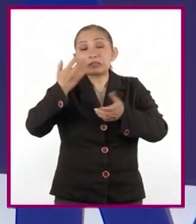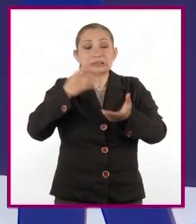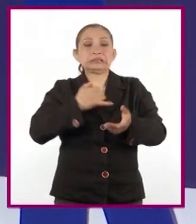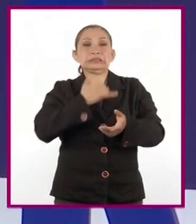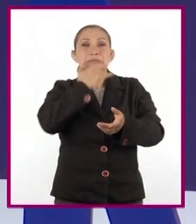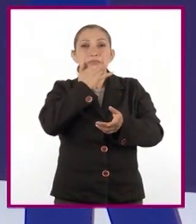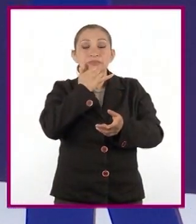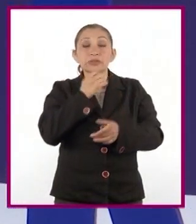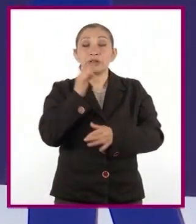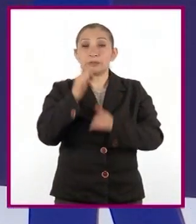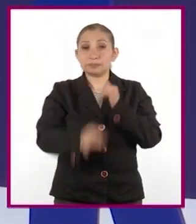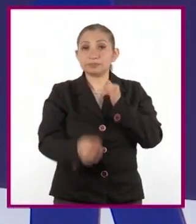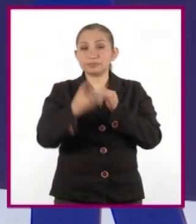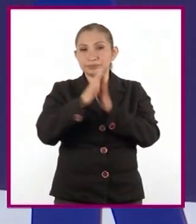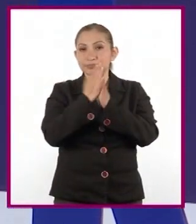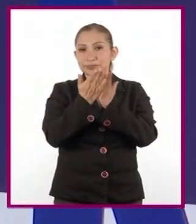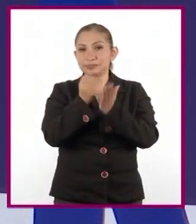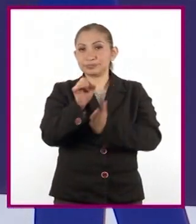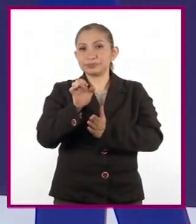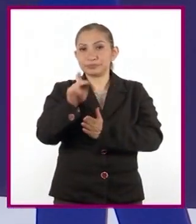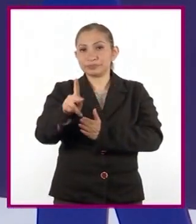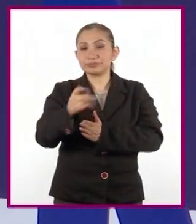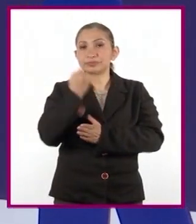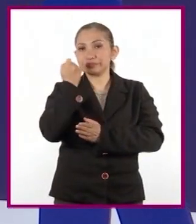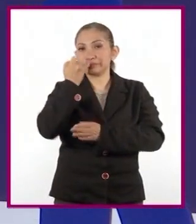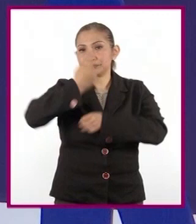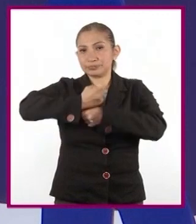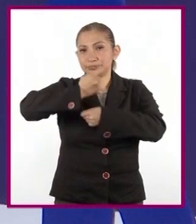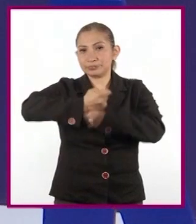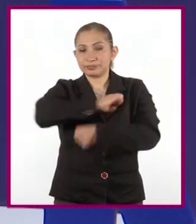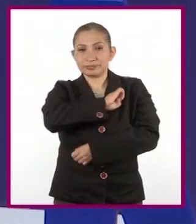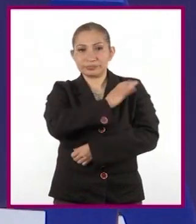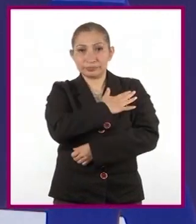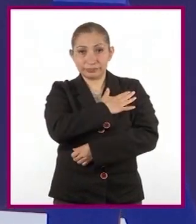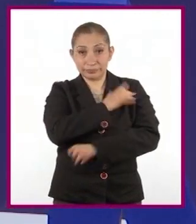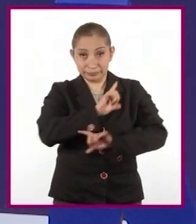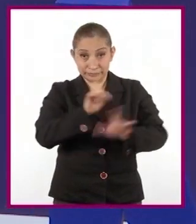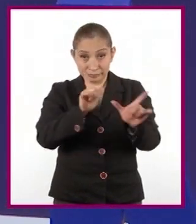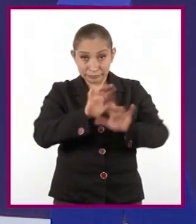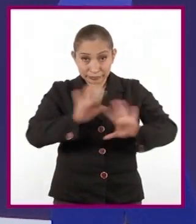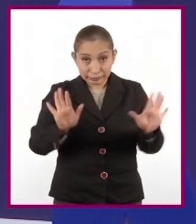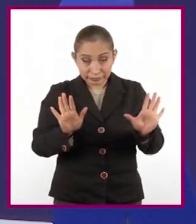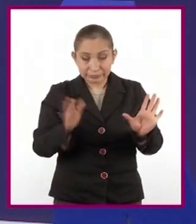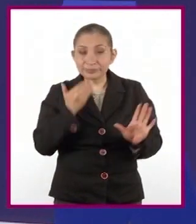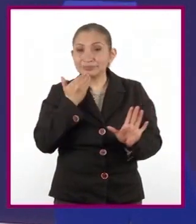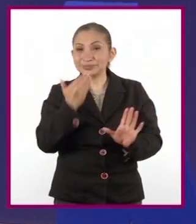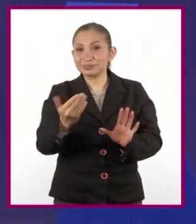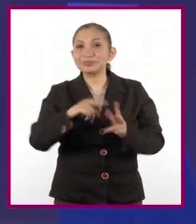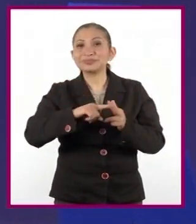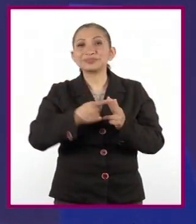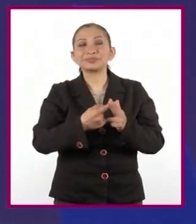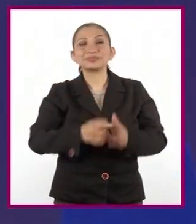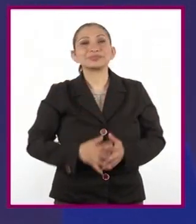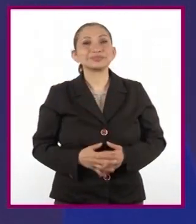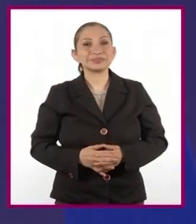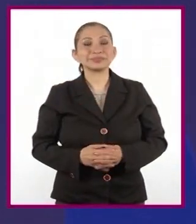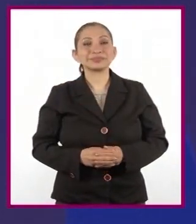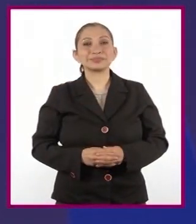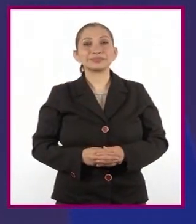Y finalmente, su libro de texto de lengua materna. ¿Ya tienen todo? Muy bien, comencemos.